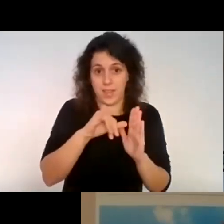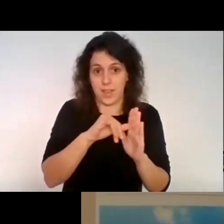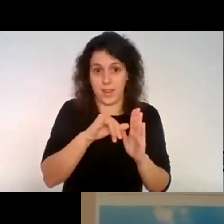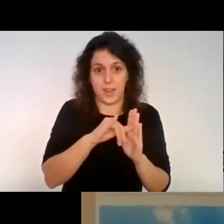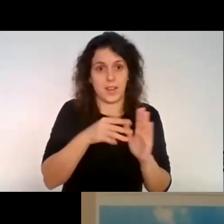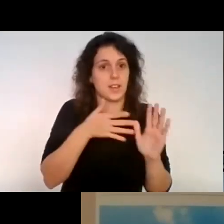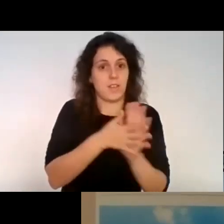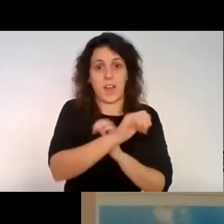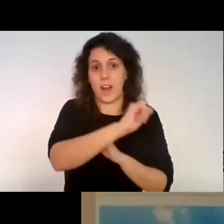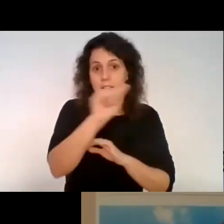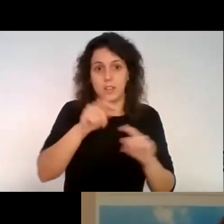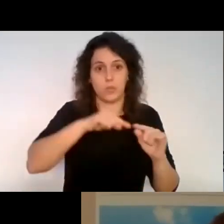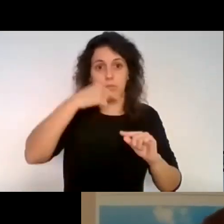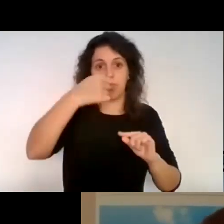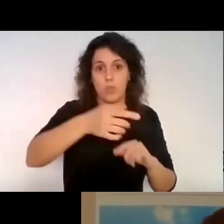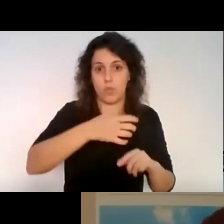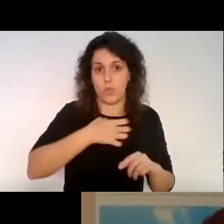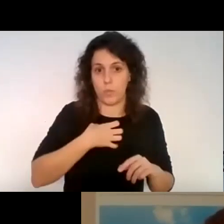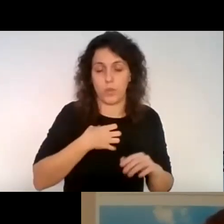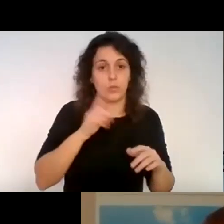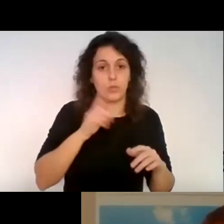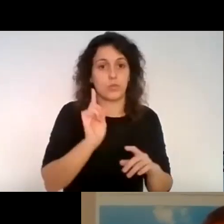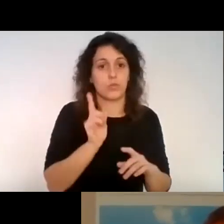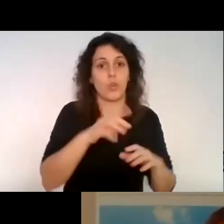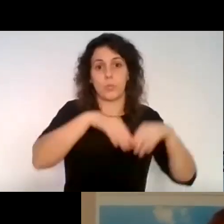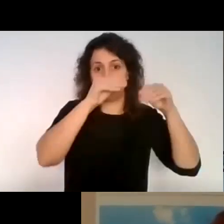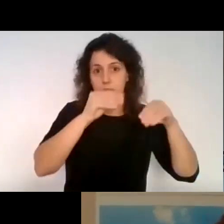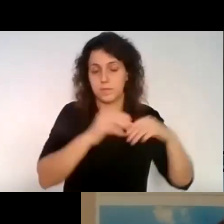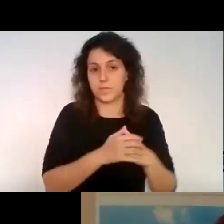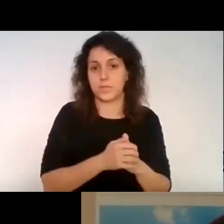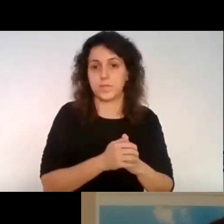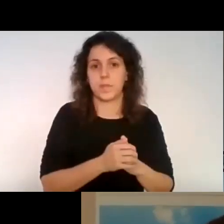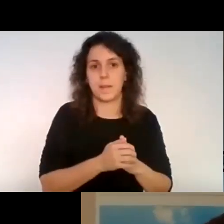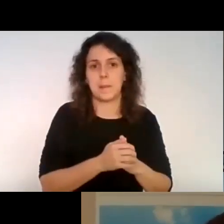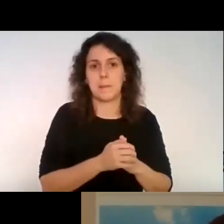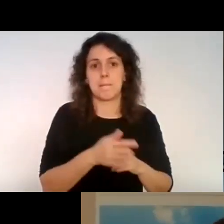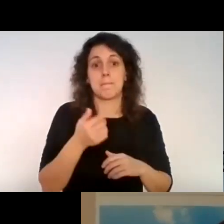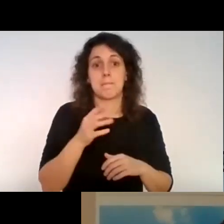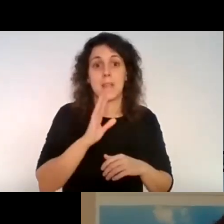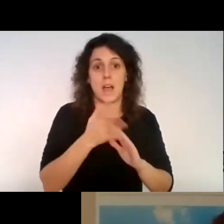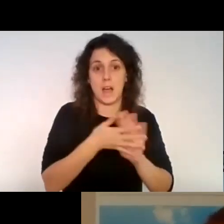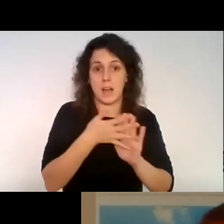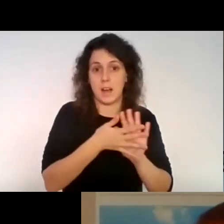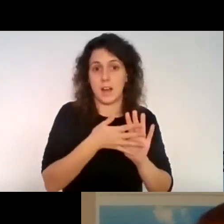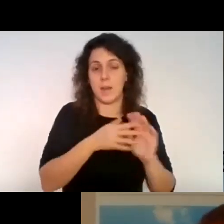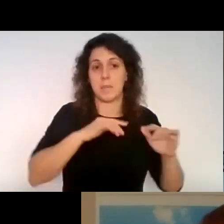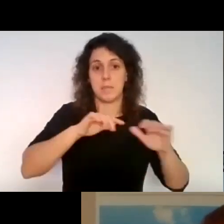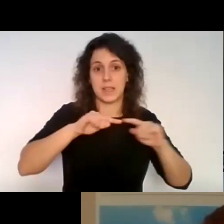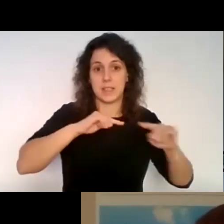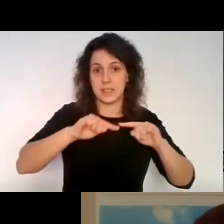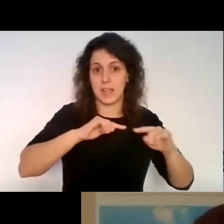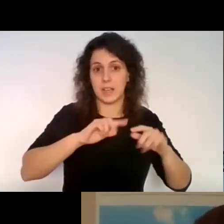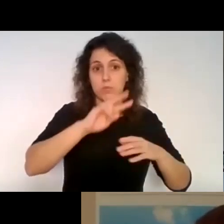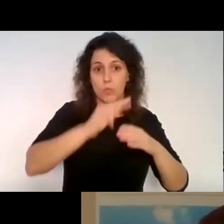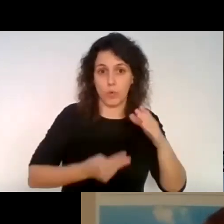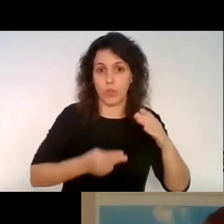Atlántico, así que estoy cruzando la cordillera nada más. Pero quería, mientras les hablaba, recibí algunos mensajes de miembros de Buseos 100